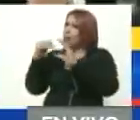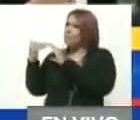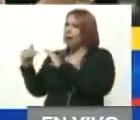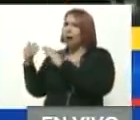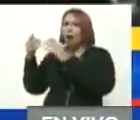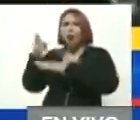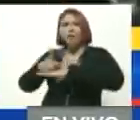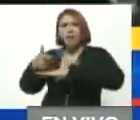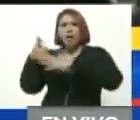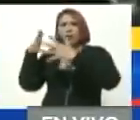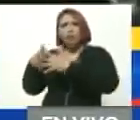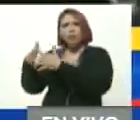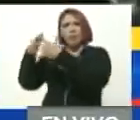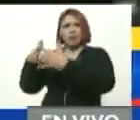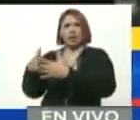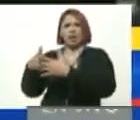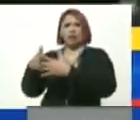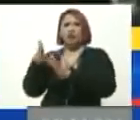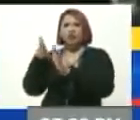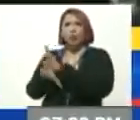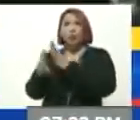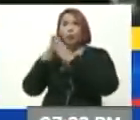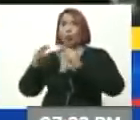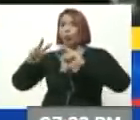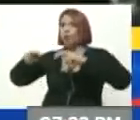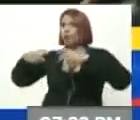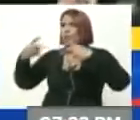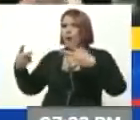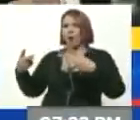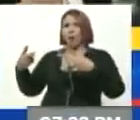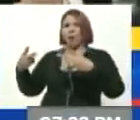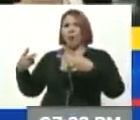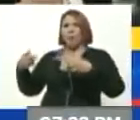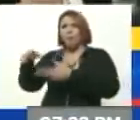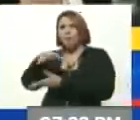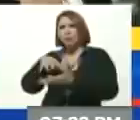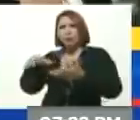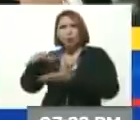norteamericano a propósito de todo este nuevo escenario que se ha planteado?